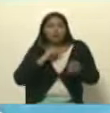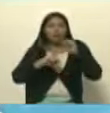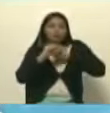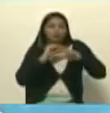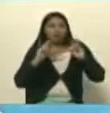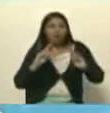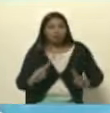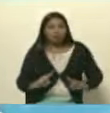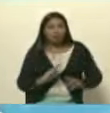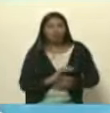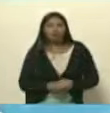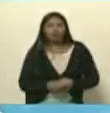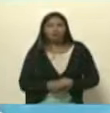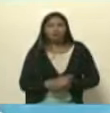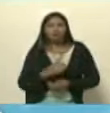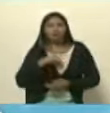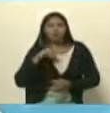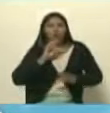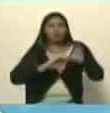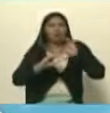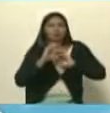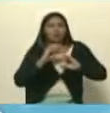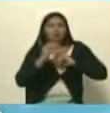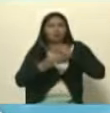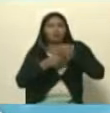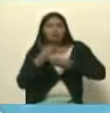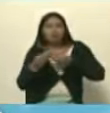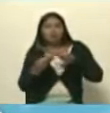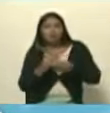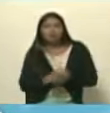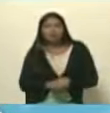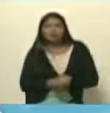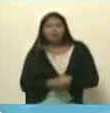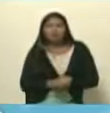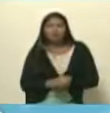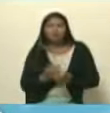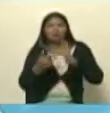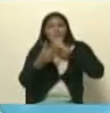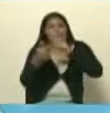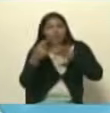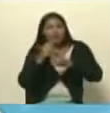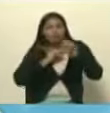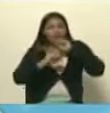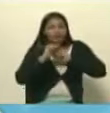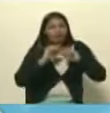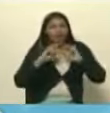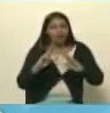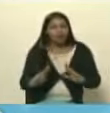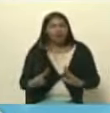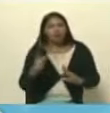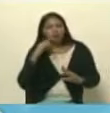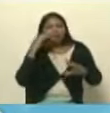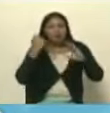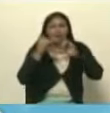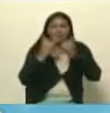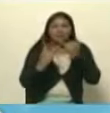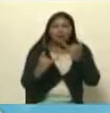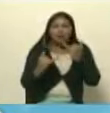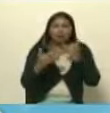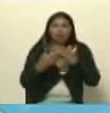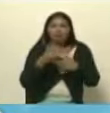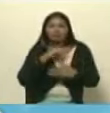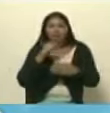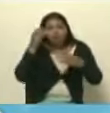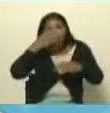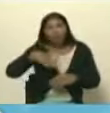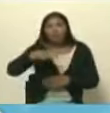la humanidad y la comunicación es un hecho que destaca para poder defender la humanidad allí un mensaje final para